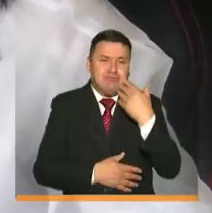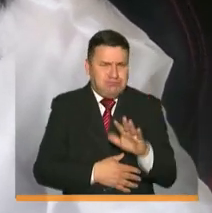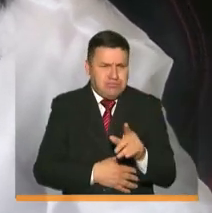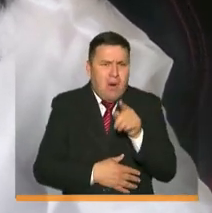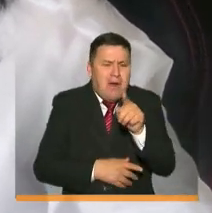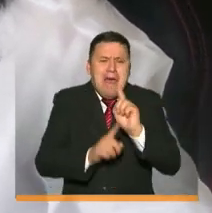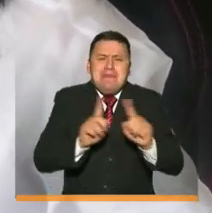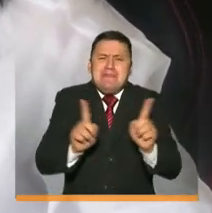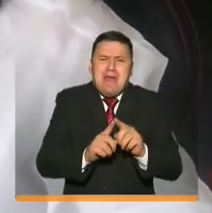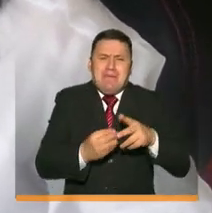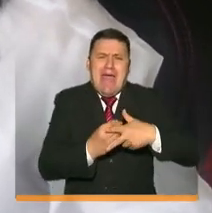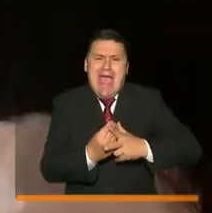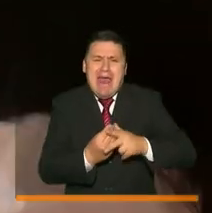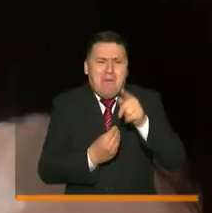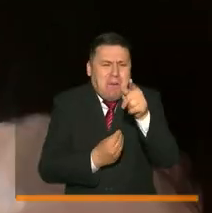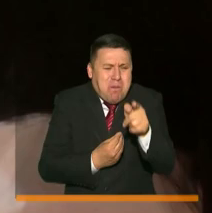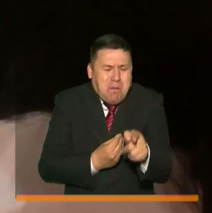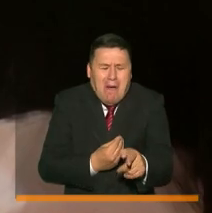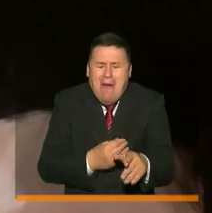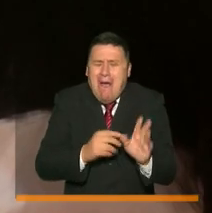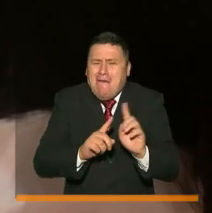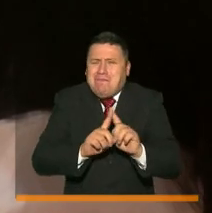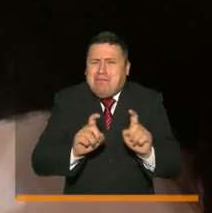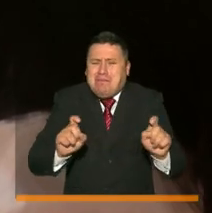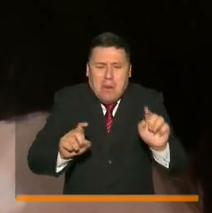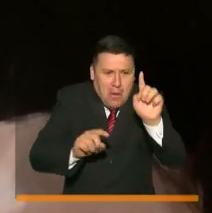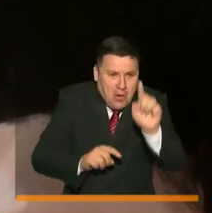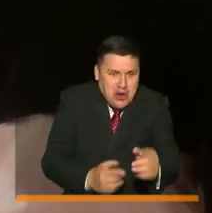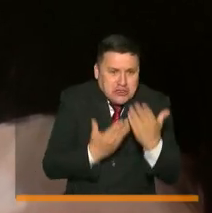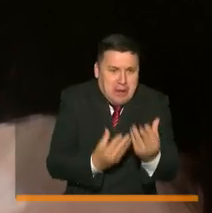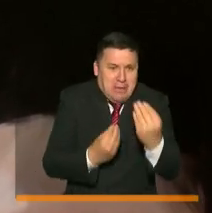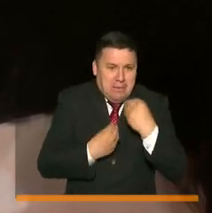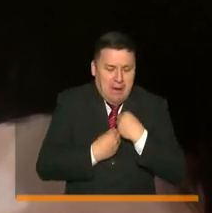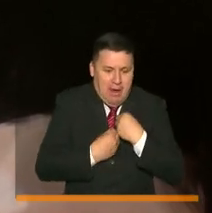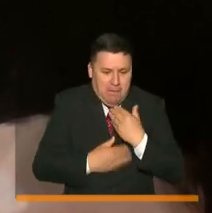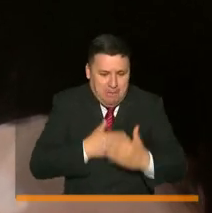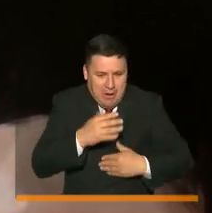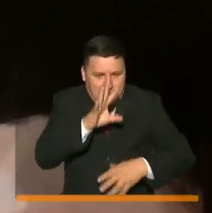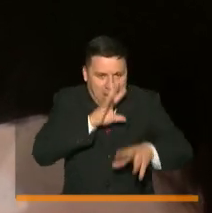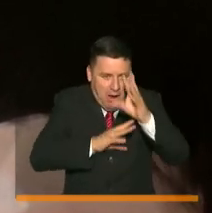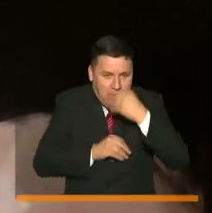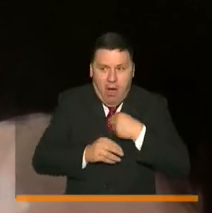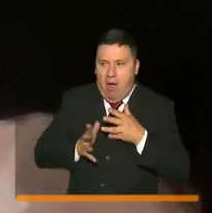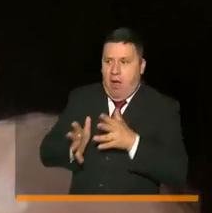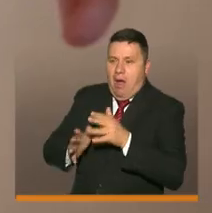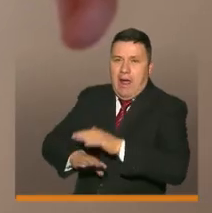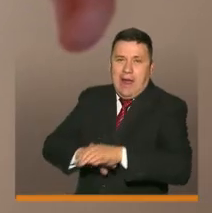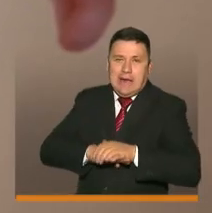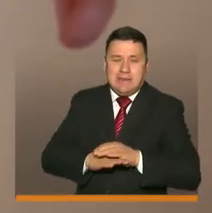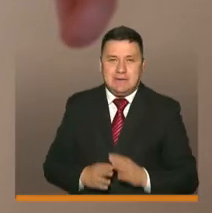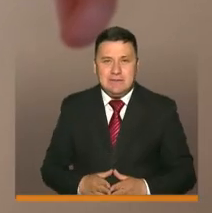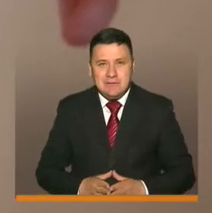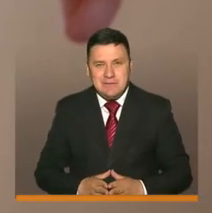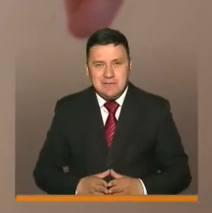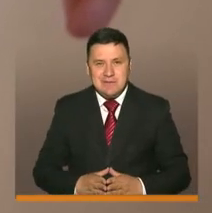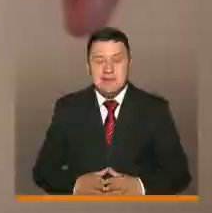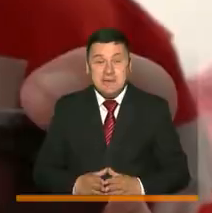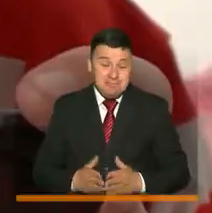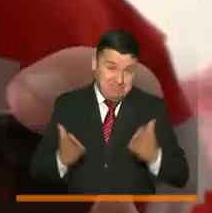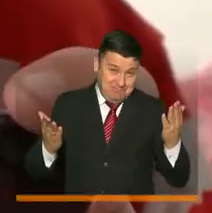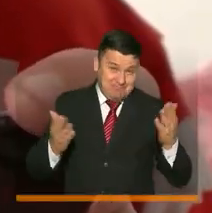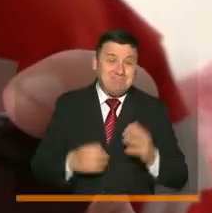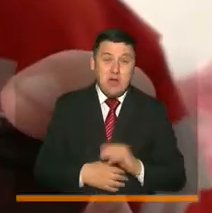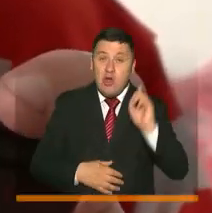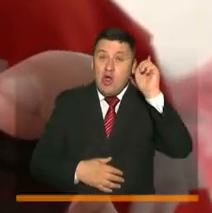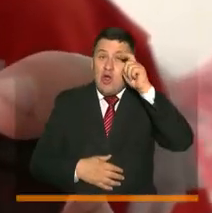encontrar diferentes herramientas y contenidos que nos permitirán mejorar nuestro proceso de enseñanza del inglés. Así,